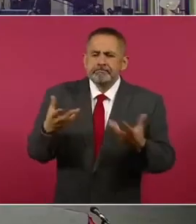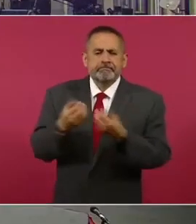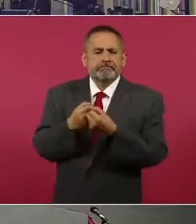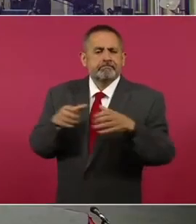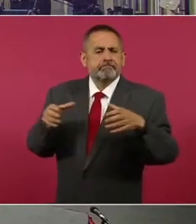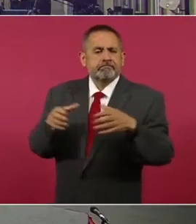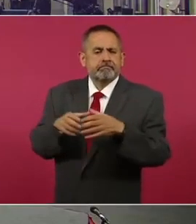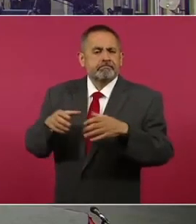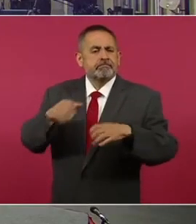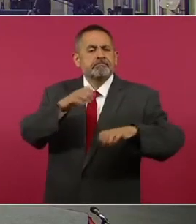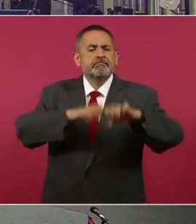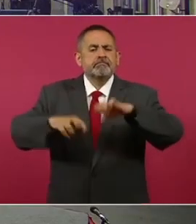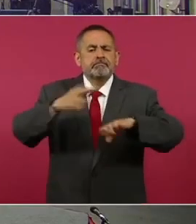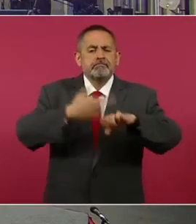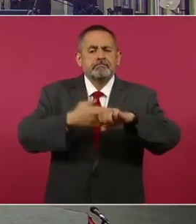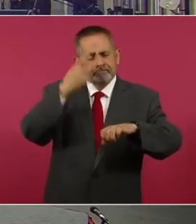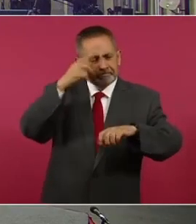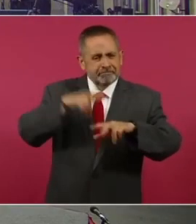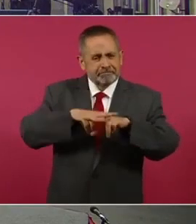empresarios ferroviarios para ver el tema de nosotros?